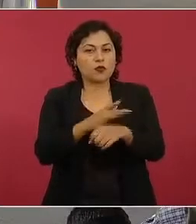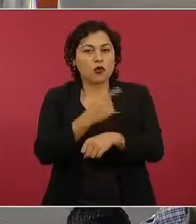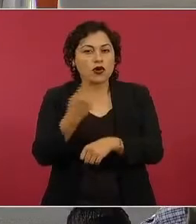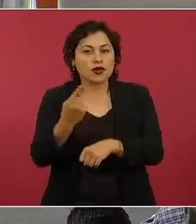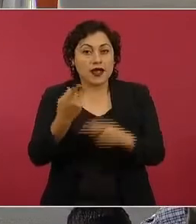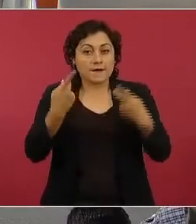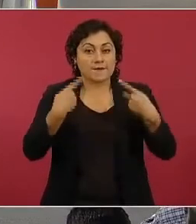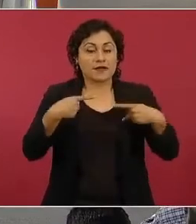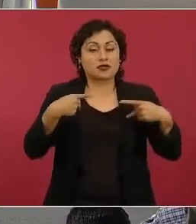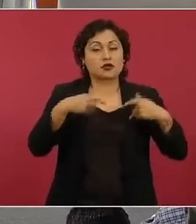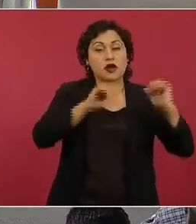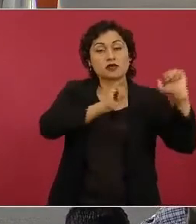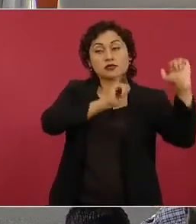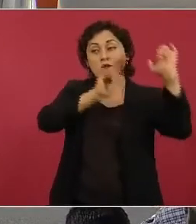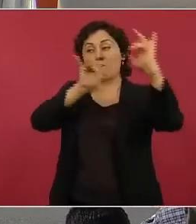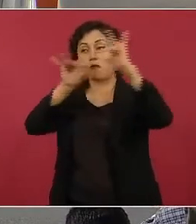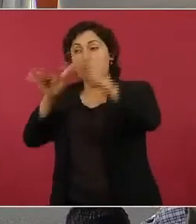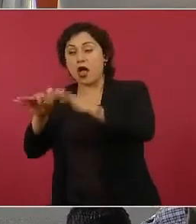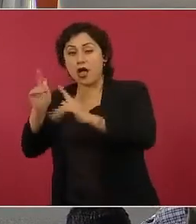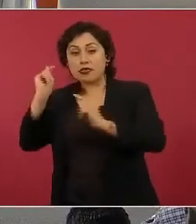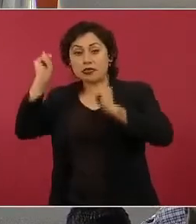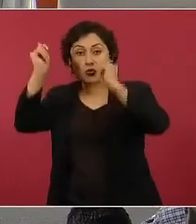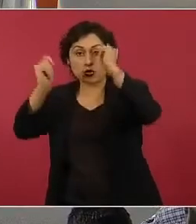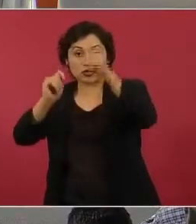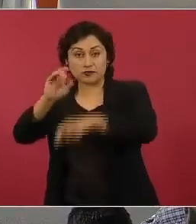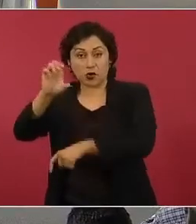pues no sólo disfruten